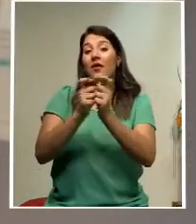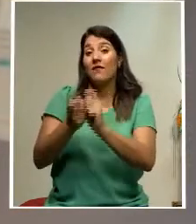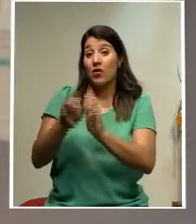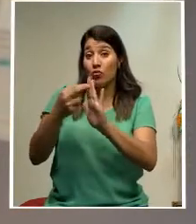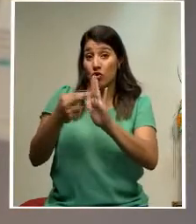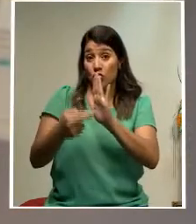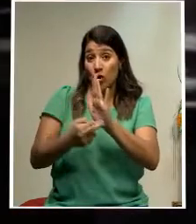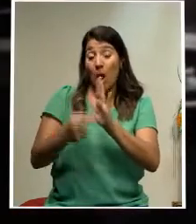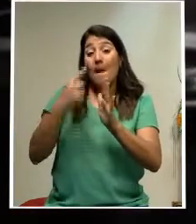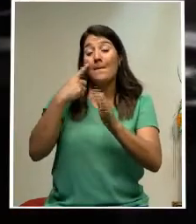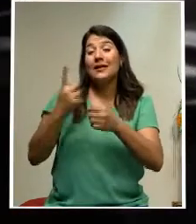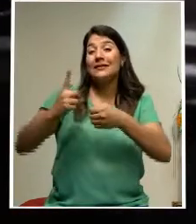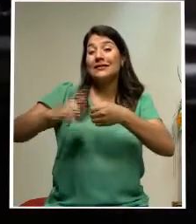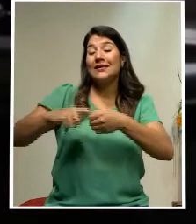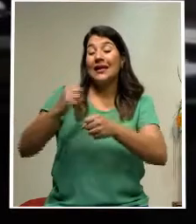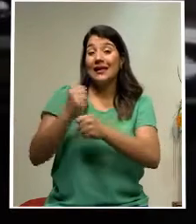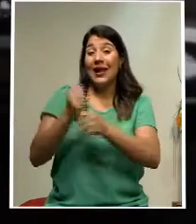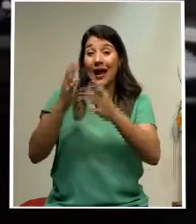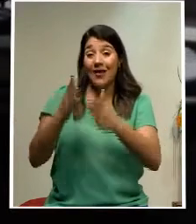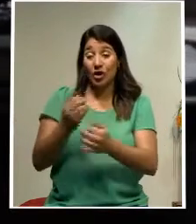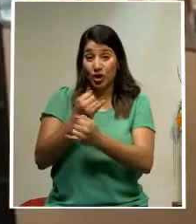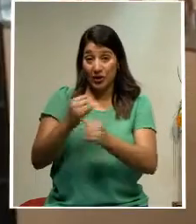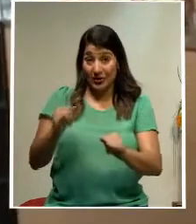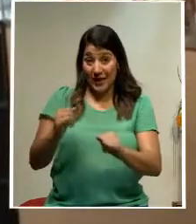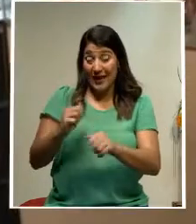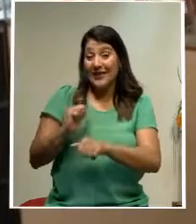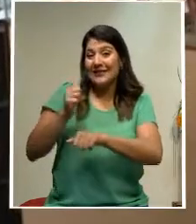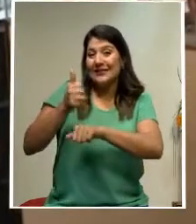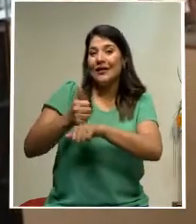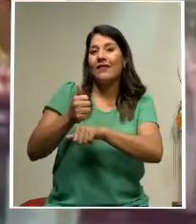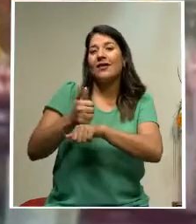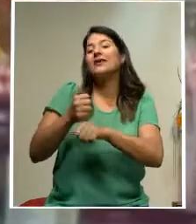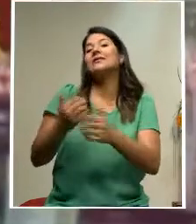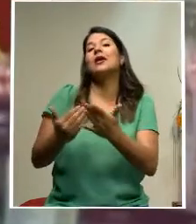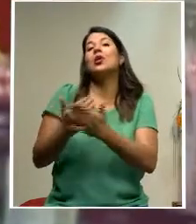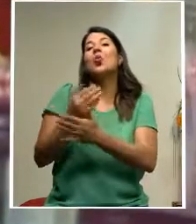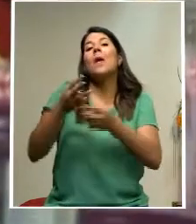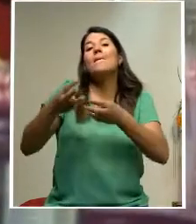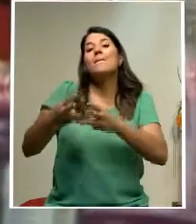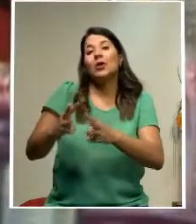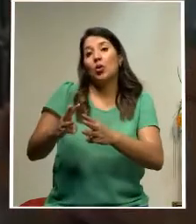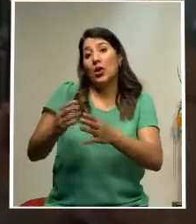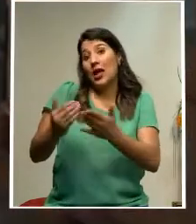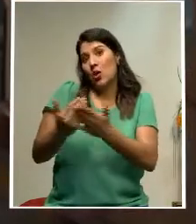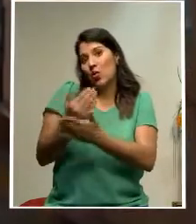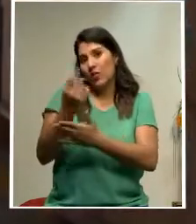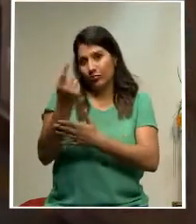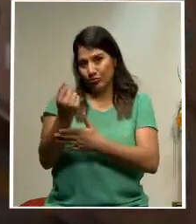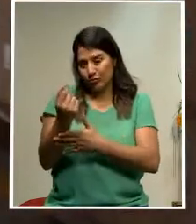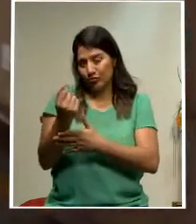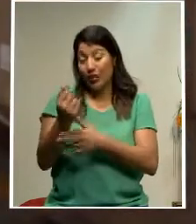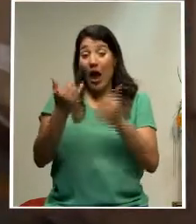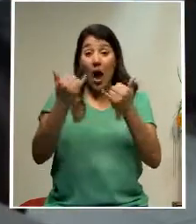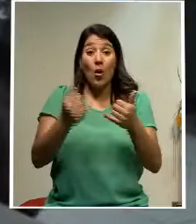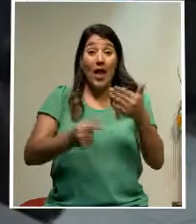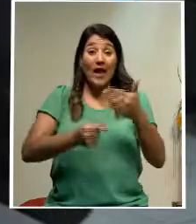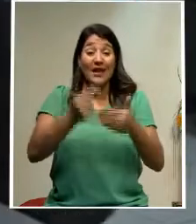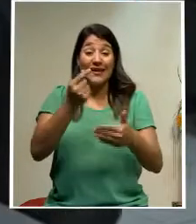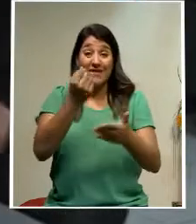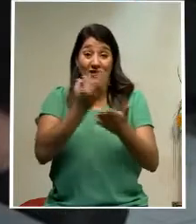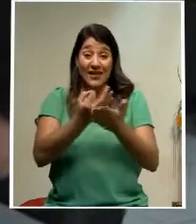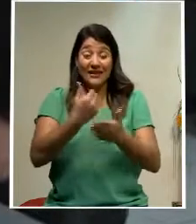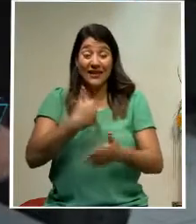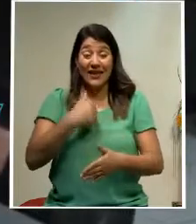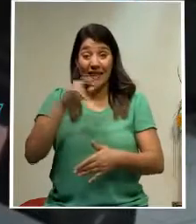de trabajadores independientes que fijaría un nuevo cálculo de la cuota de pago de esta población. Ahora la gerencia financiera tendrá